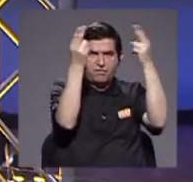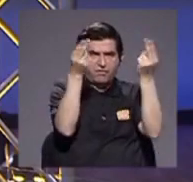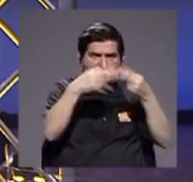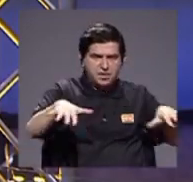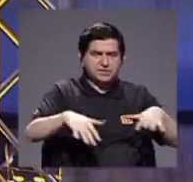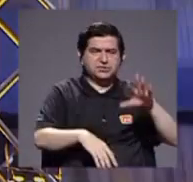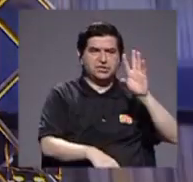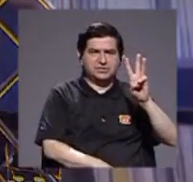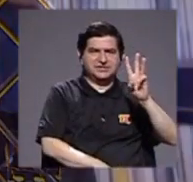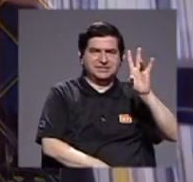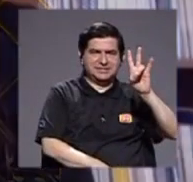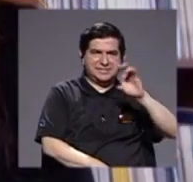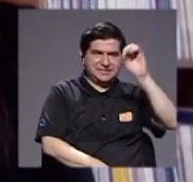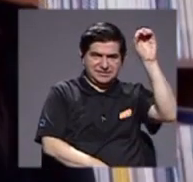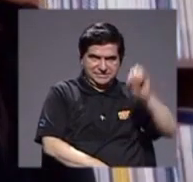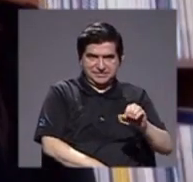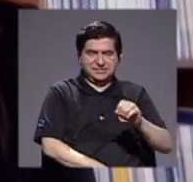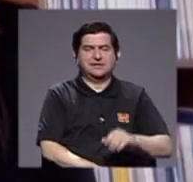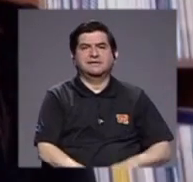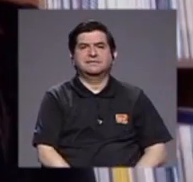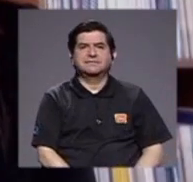hogar es del 67% como